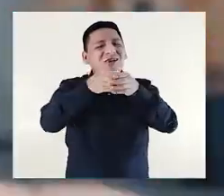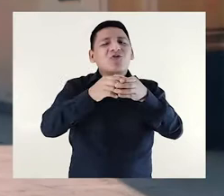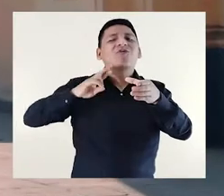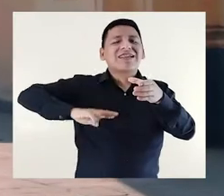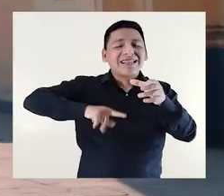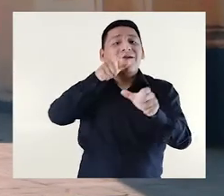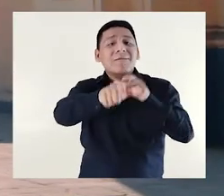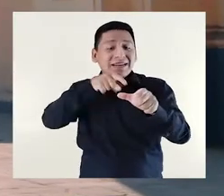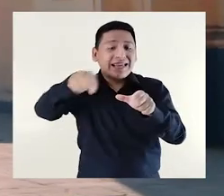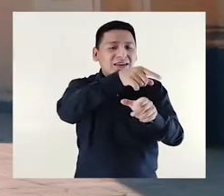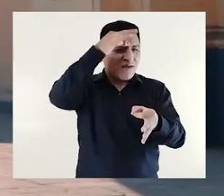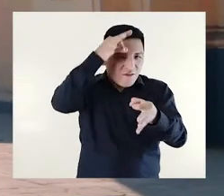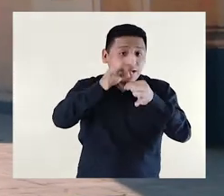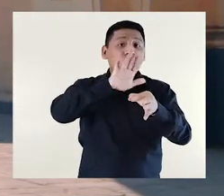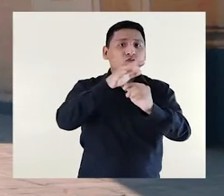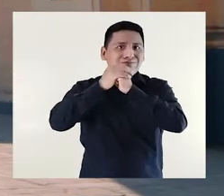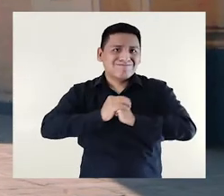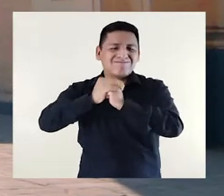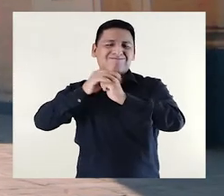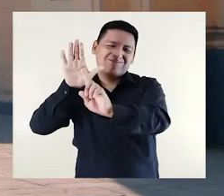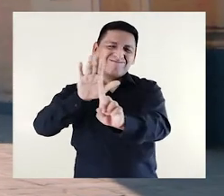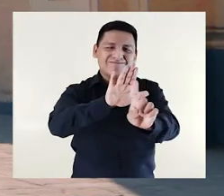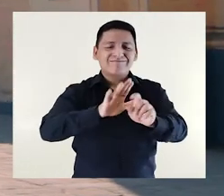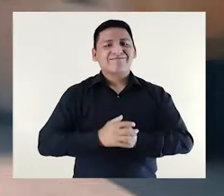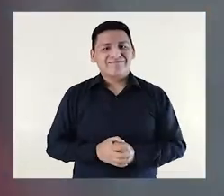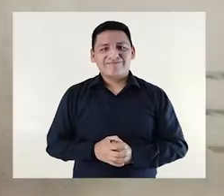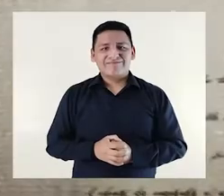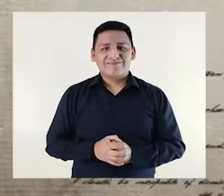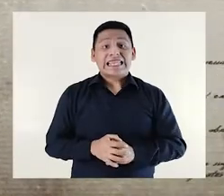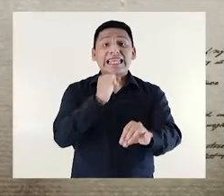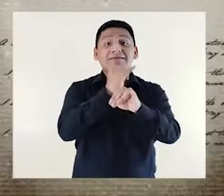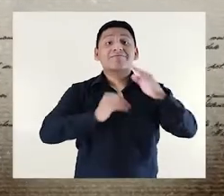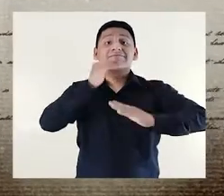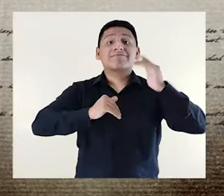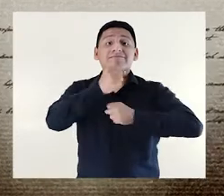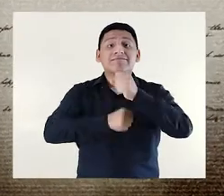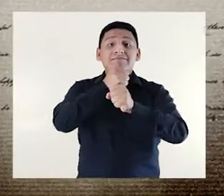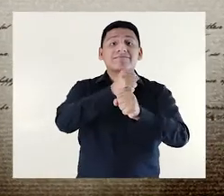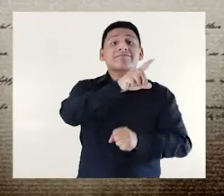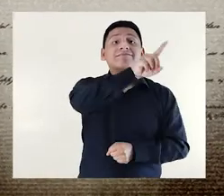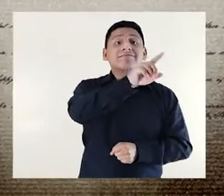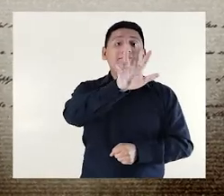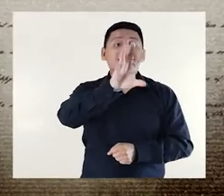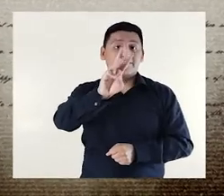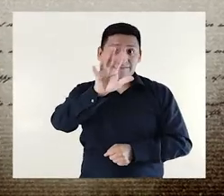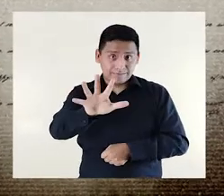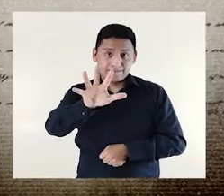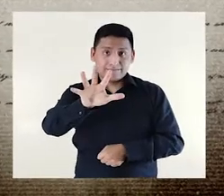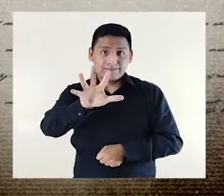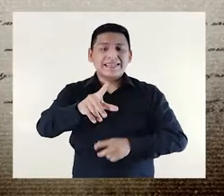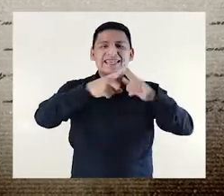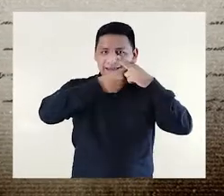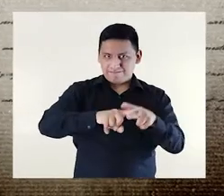eclesiásticas de carácter religioso en torno a una devoción común. La iglesia se construyó en 1565